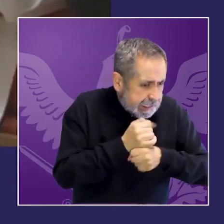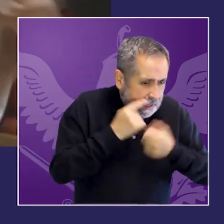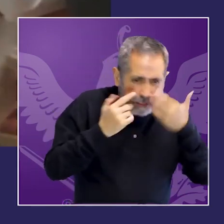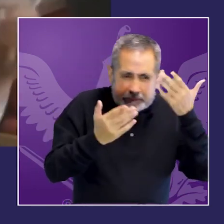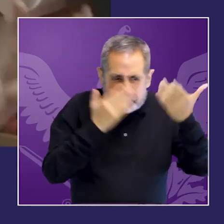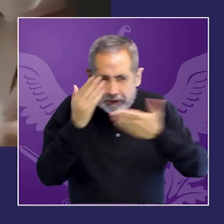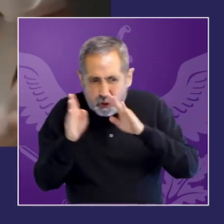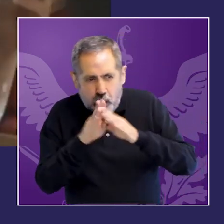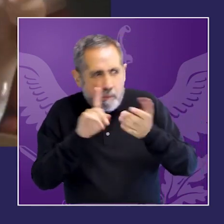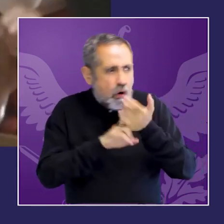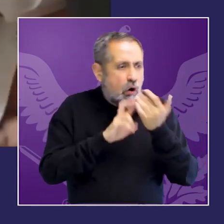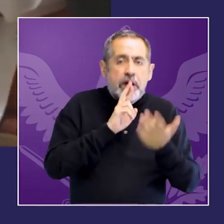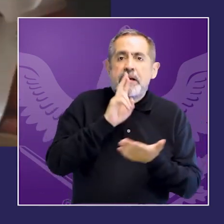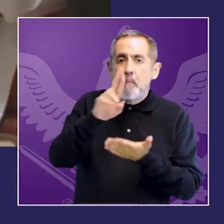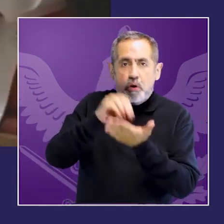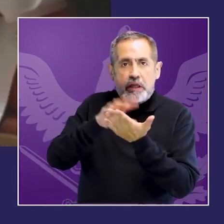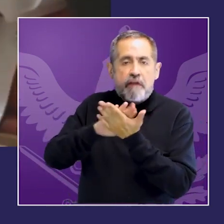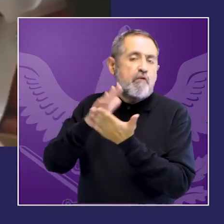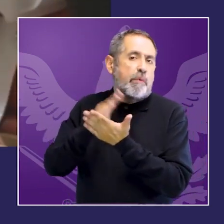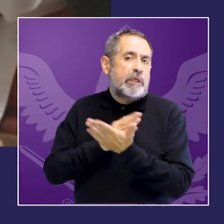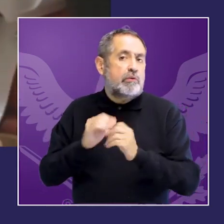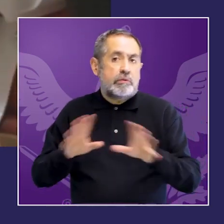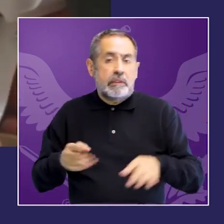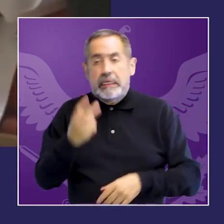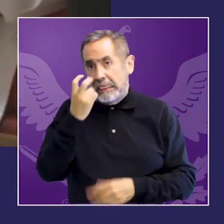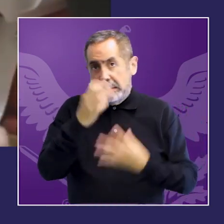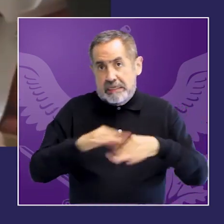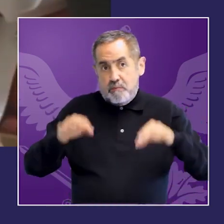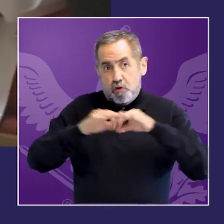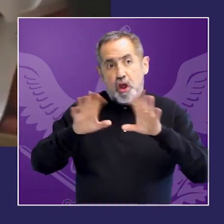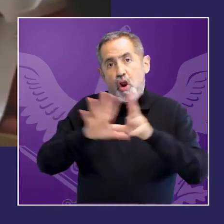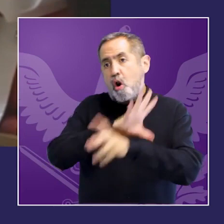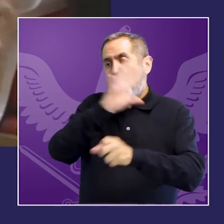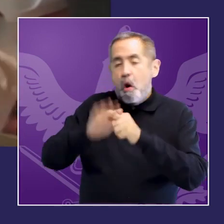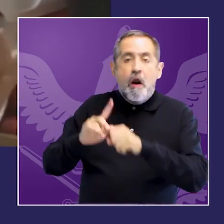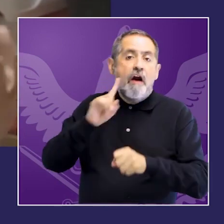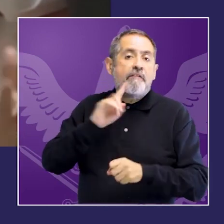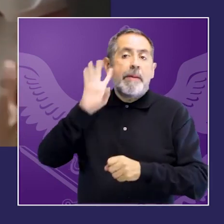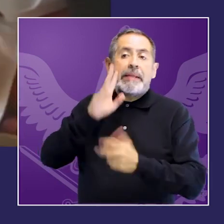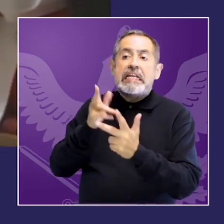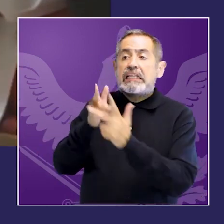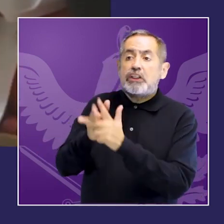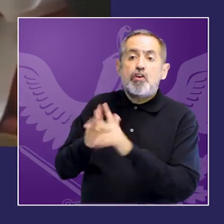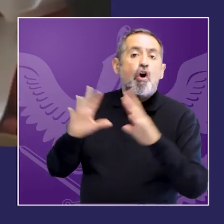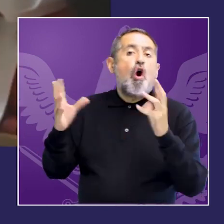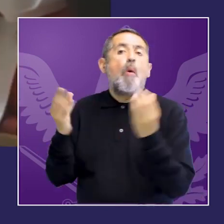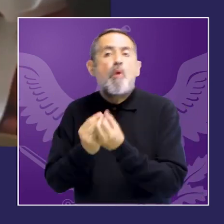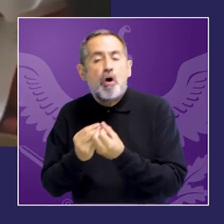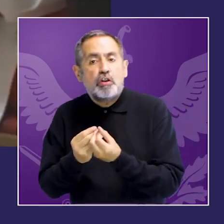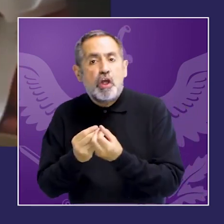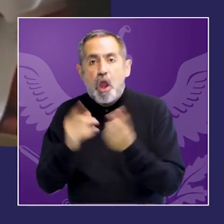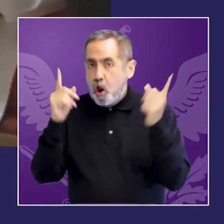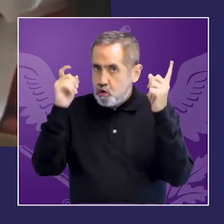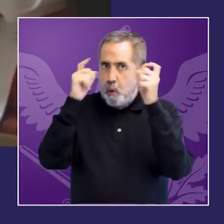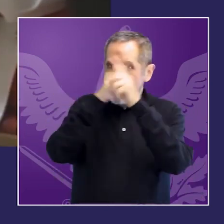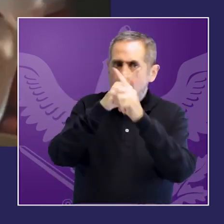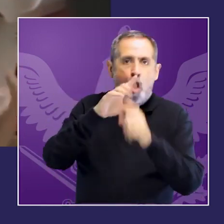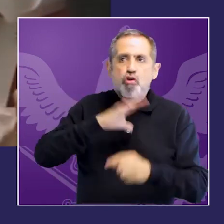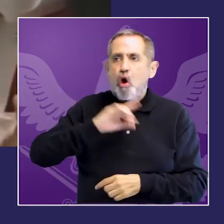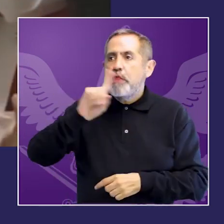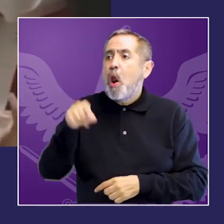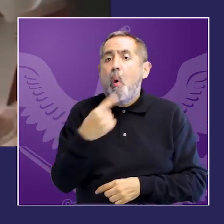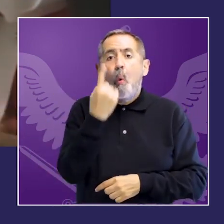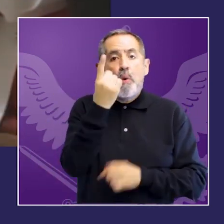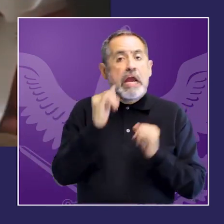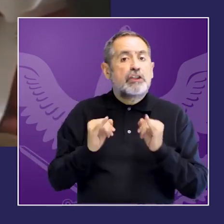órgano y poder del Estado que debe reportar información por eso es tan importante ver el fenómeno del feminicidio como un fenómeno